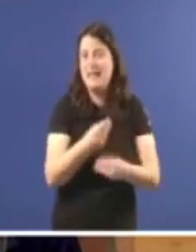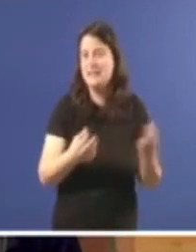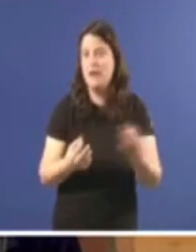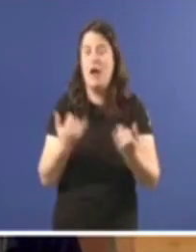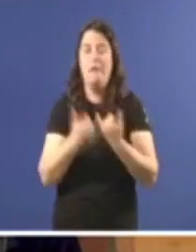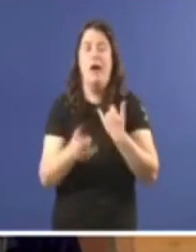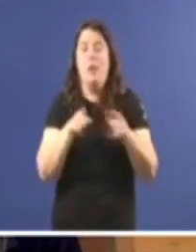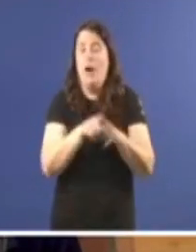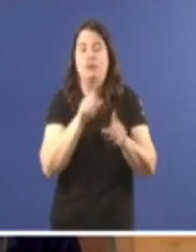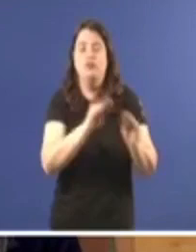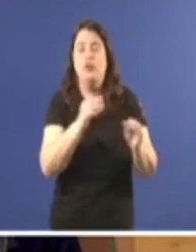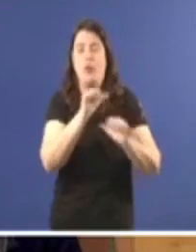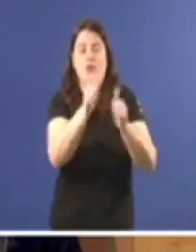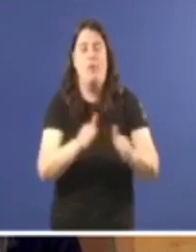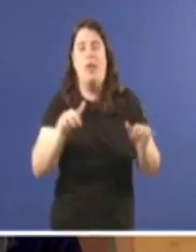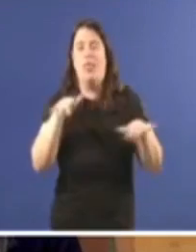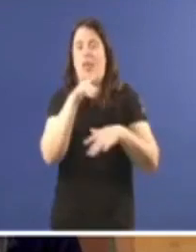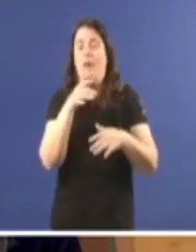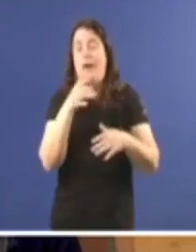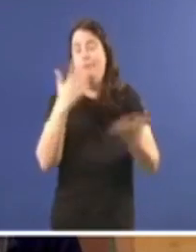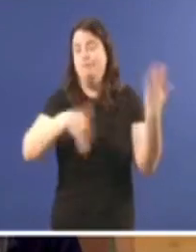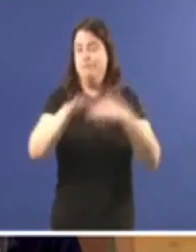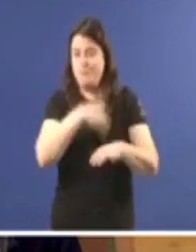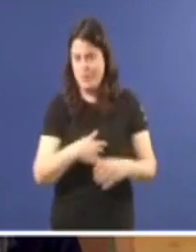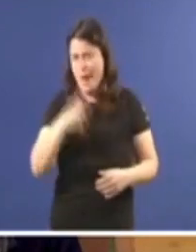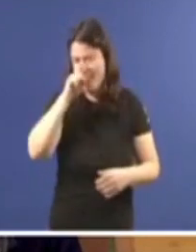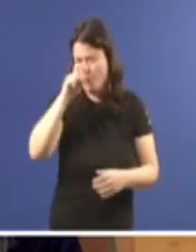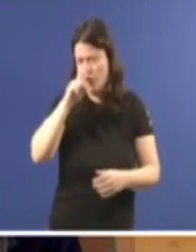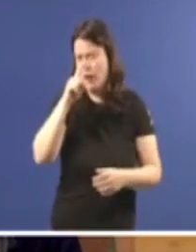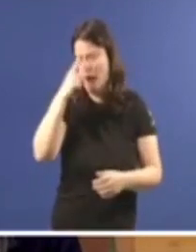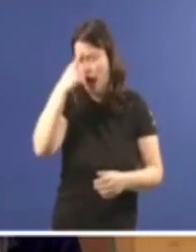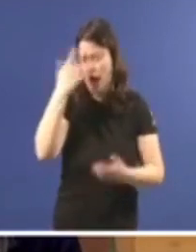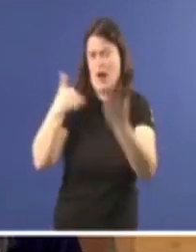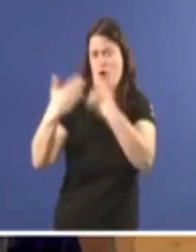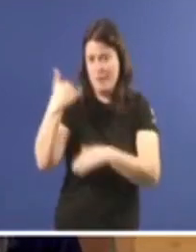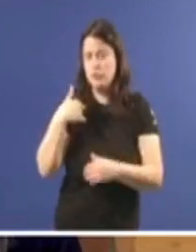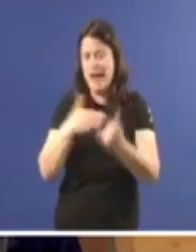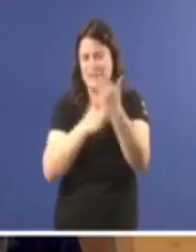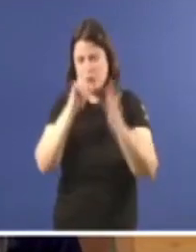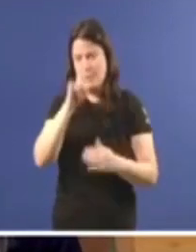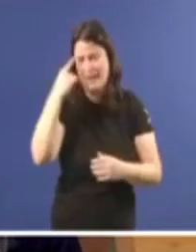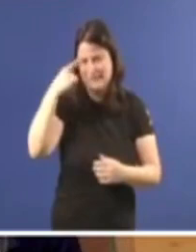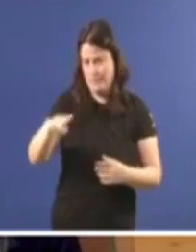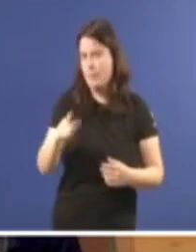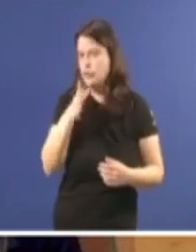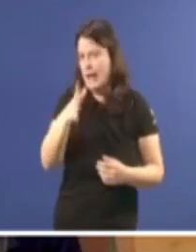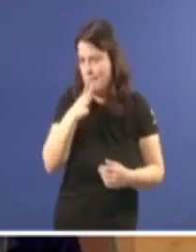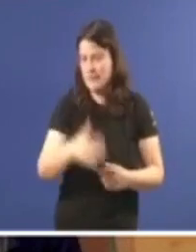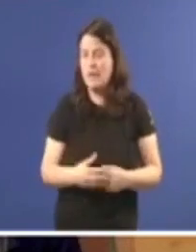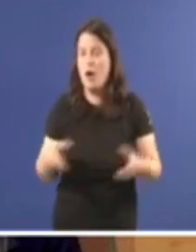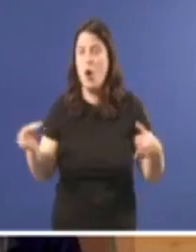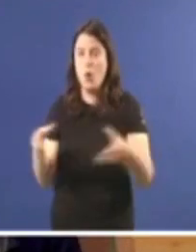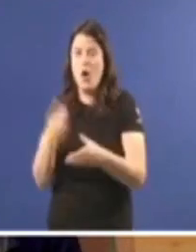cortina de fume. E, mire, temos memoria. E todos e todas recordamos o que leva pasado neste país en atención primaria. Recordamos o personal